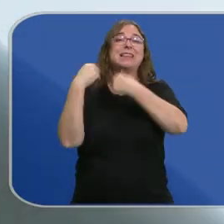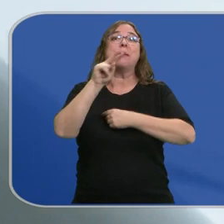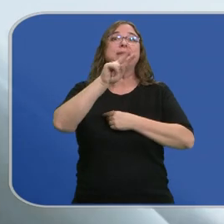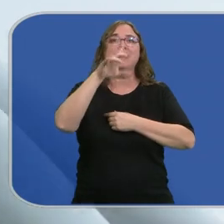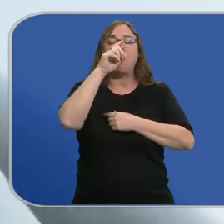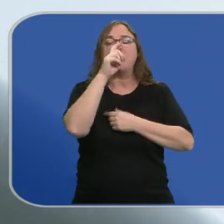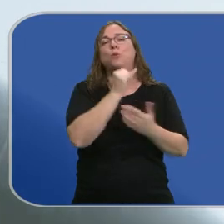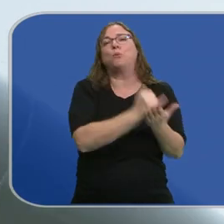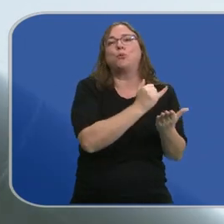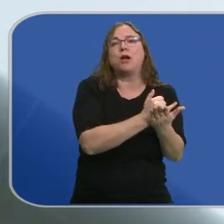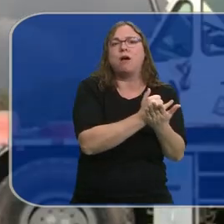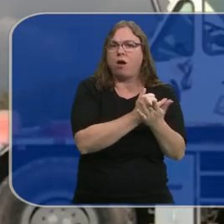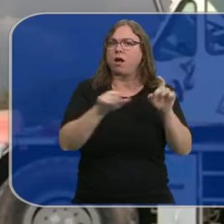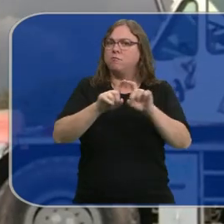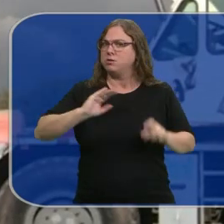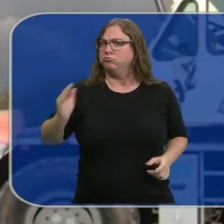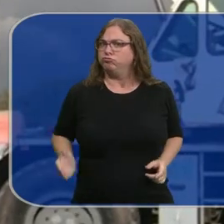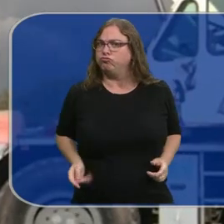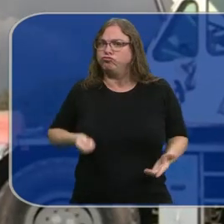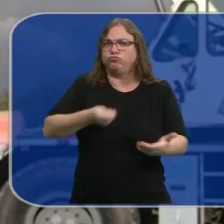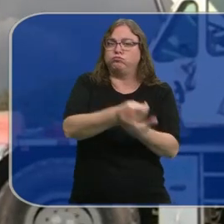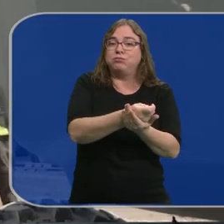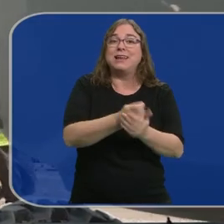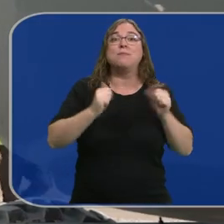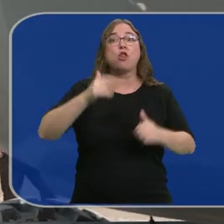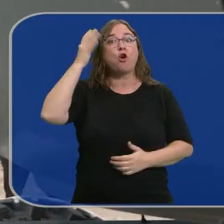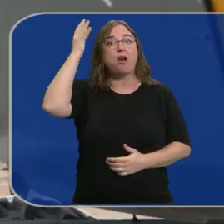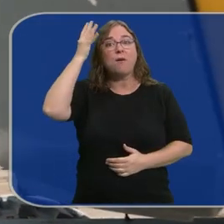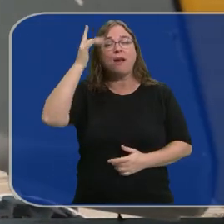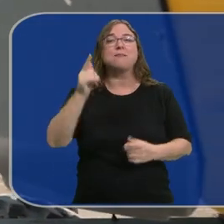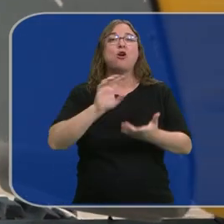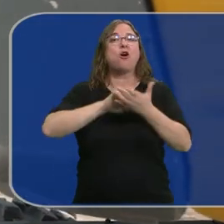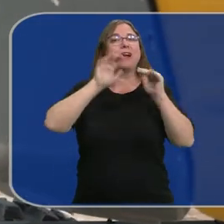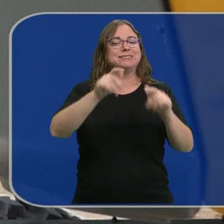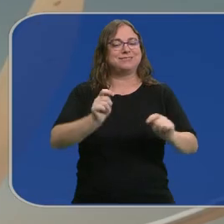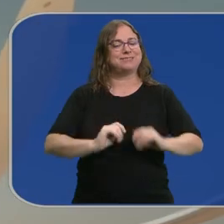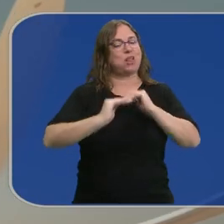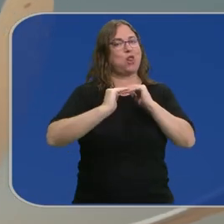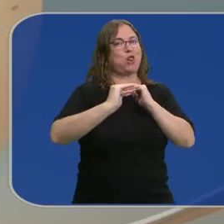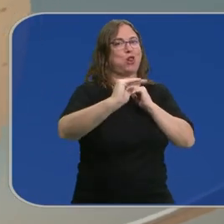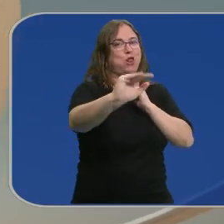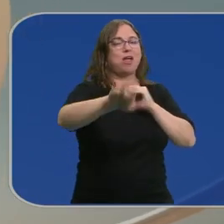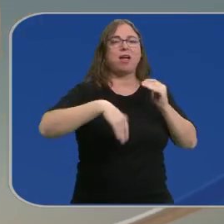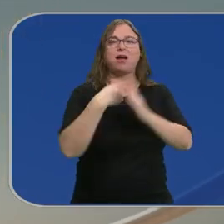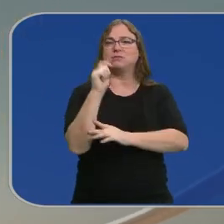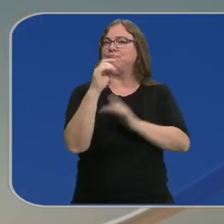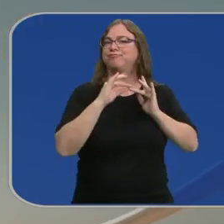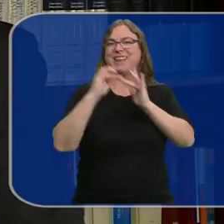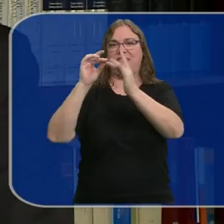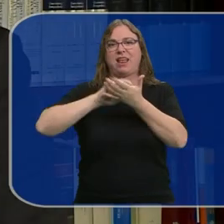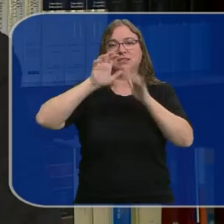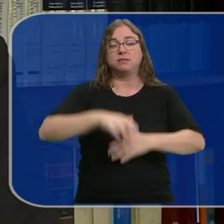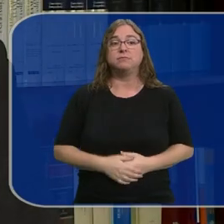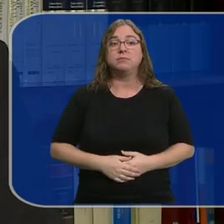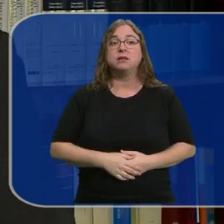de prueba a grandes empresas inversoras. Navarra fue la comunidad pionera, pero Castilla y León demostró más estabilidad en el tiempo hasta conseguir ser líderes.